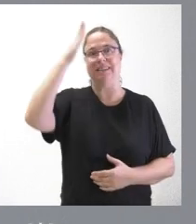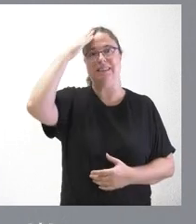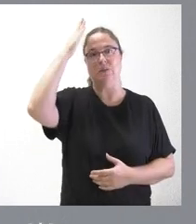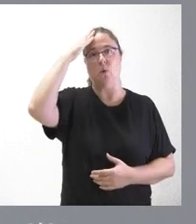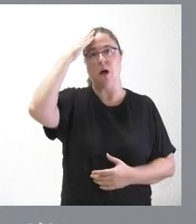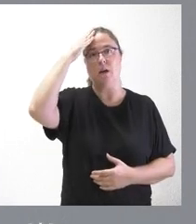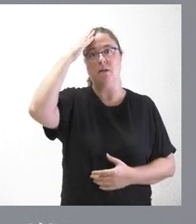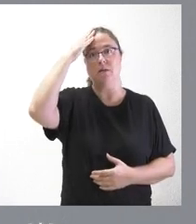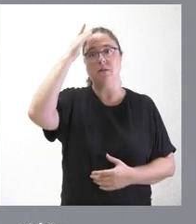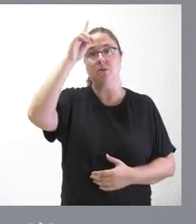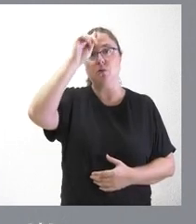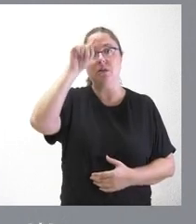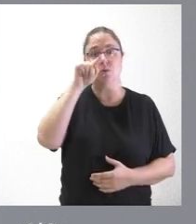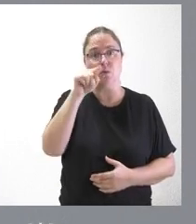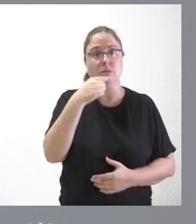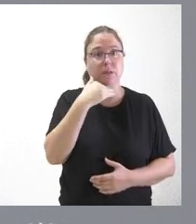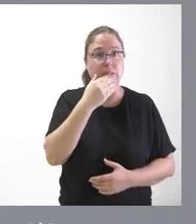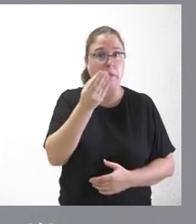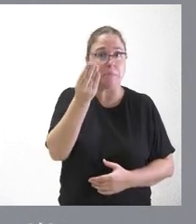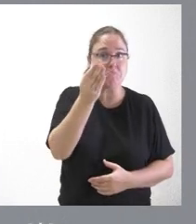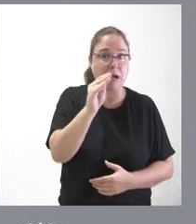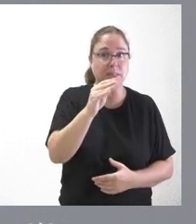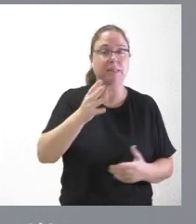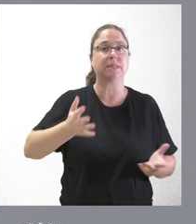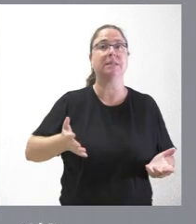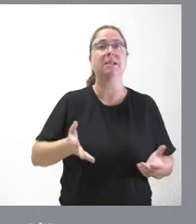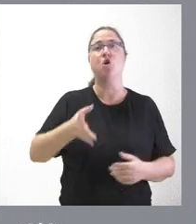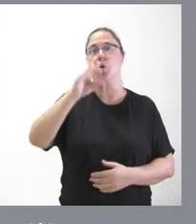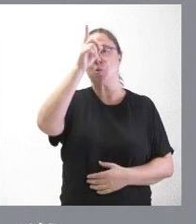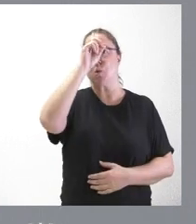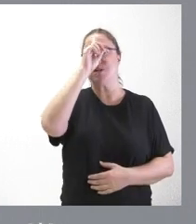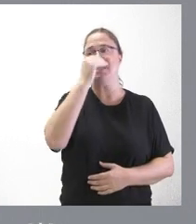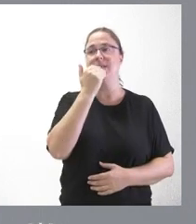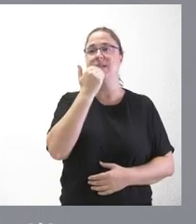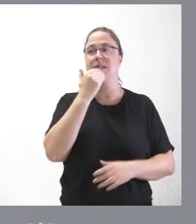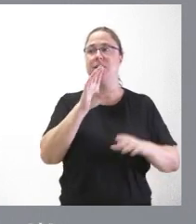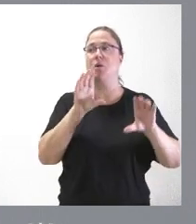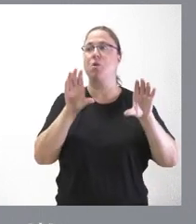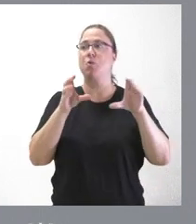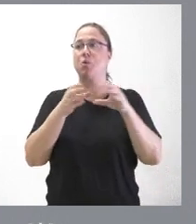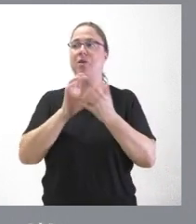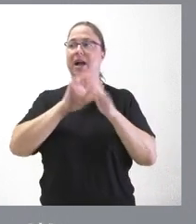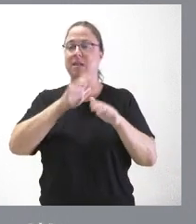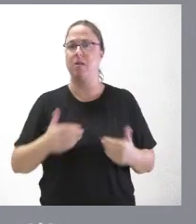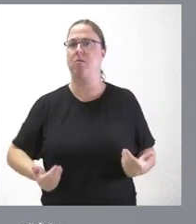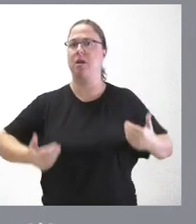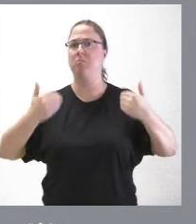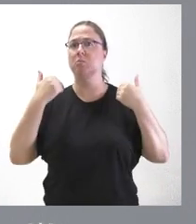No sé si usted puede dar una información adicional. No sé si la Junta de Castilla y no es la administración titular de esta